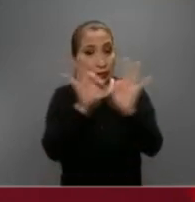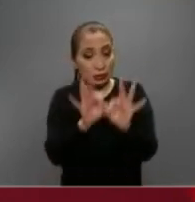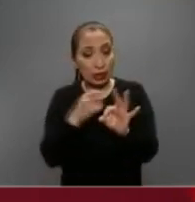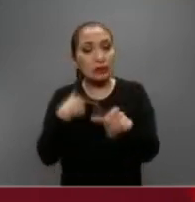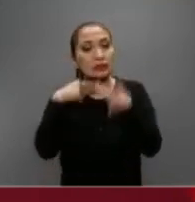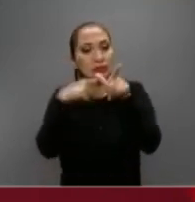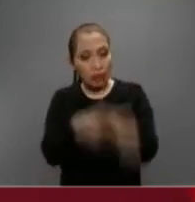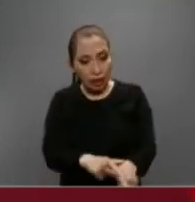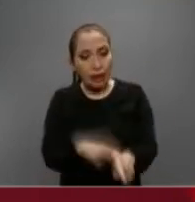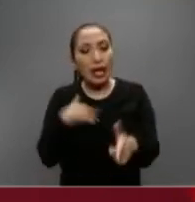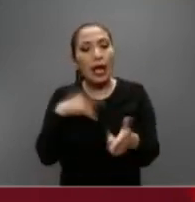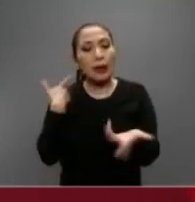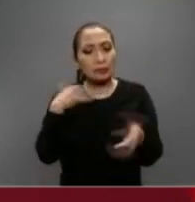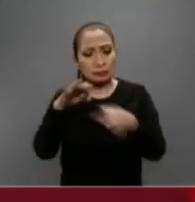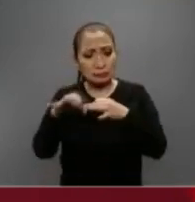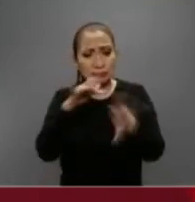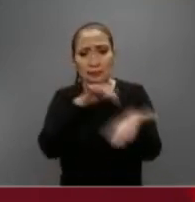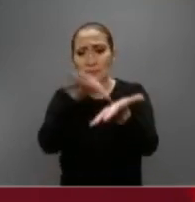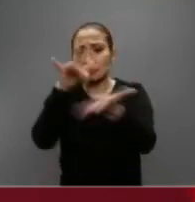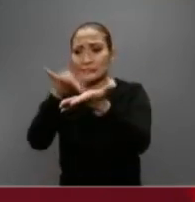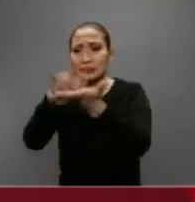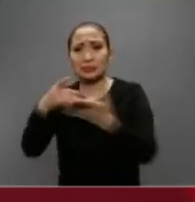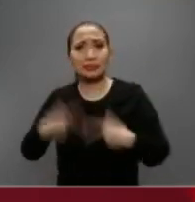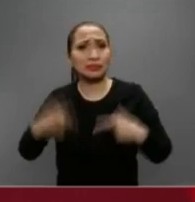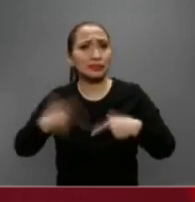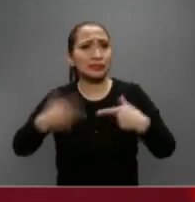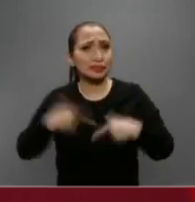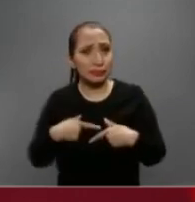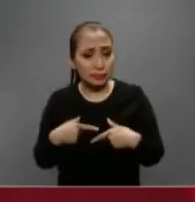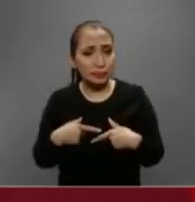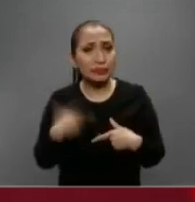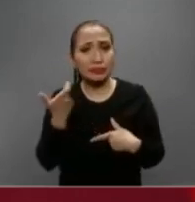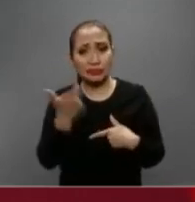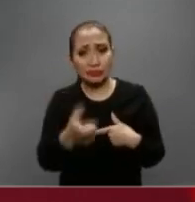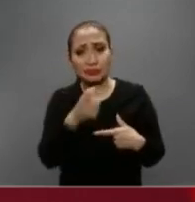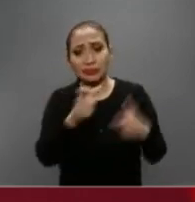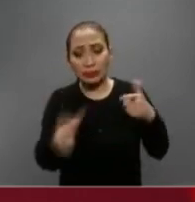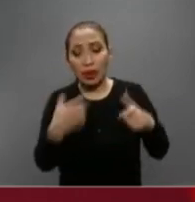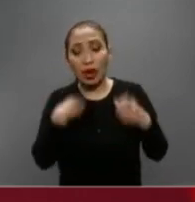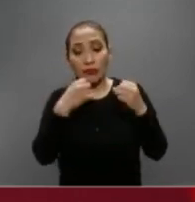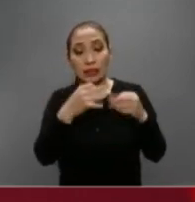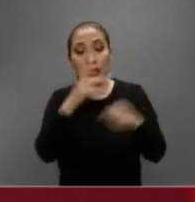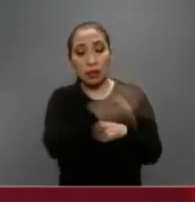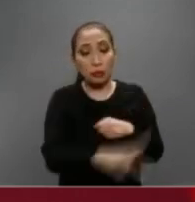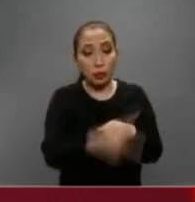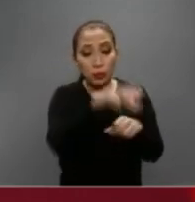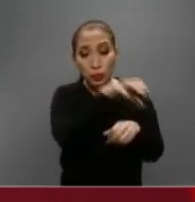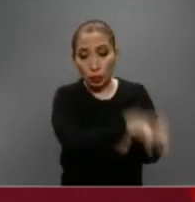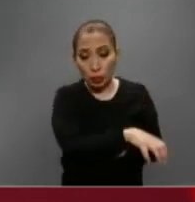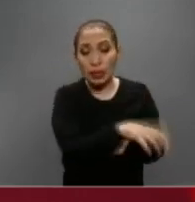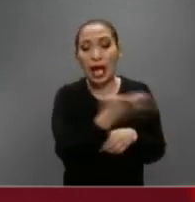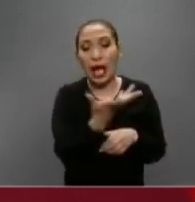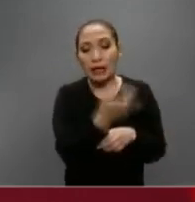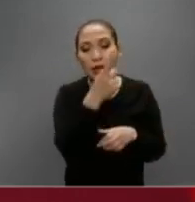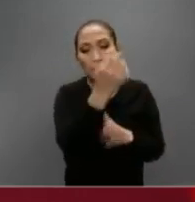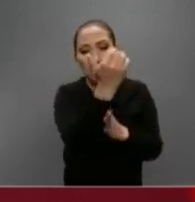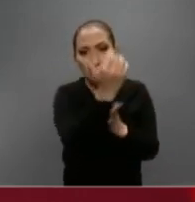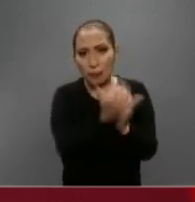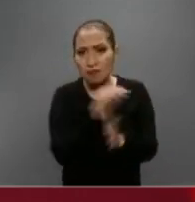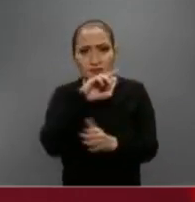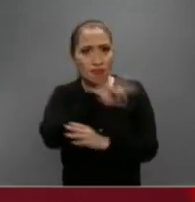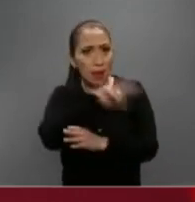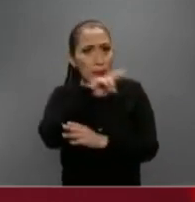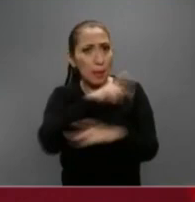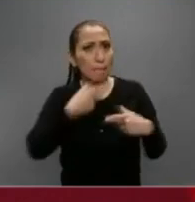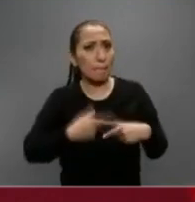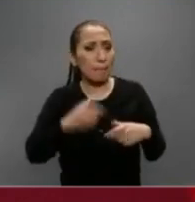importante que continúe la operación de los programas sociales del gobierno. Entonces, las oficinas públicas harán una reducción